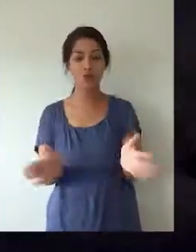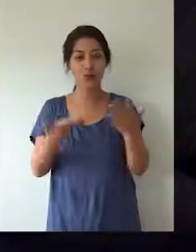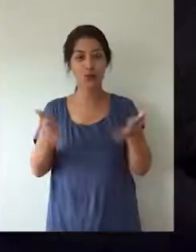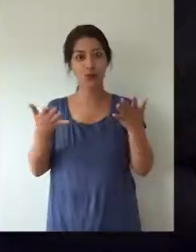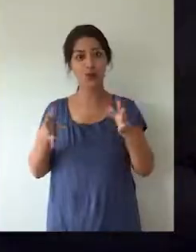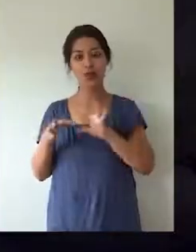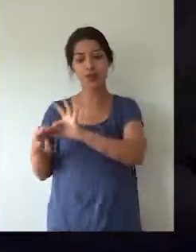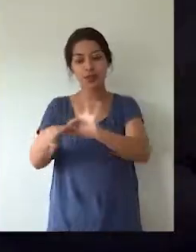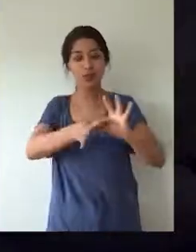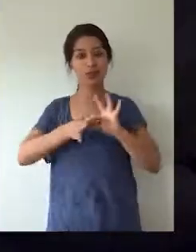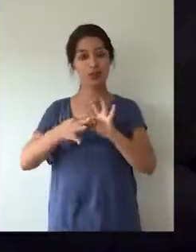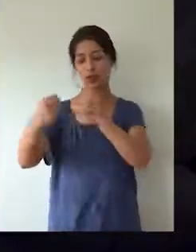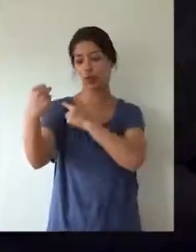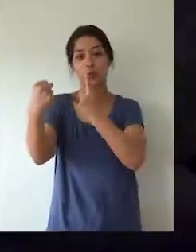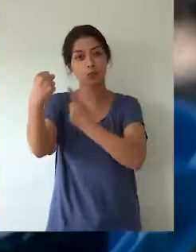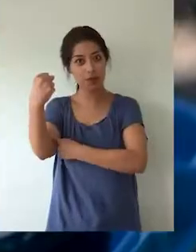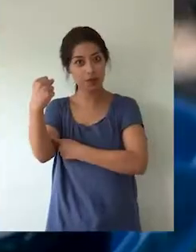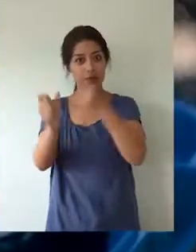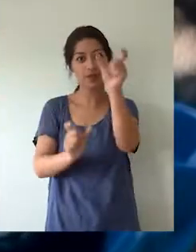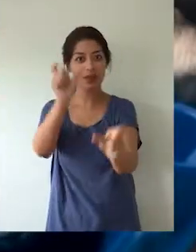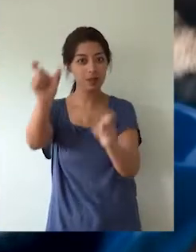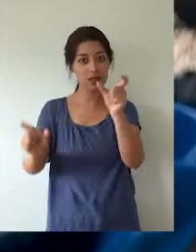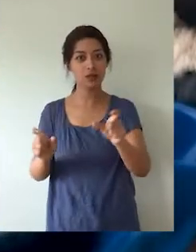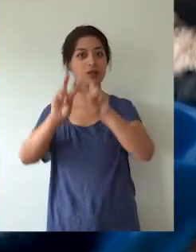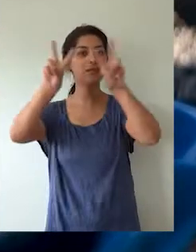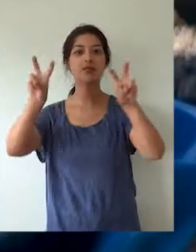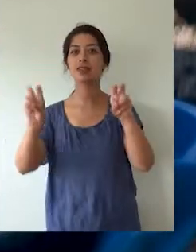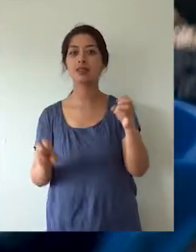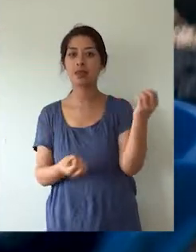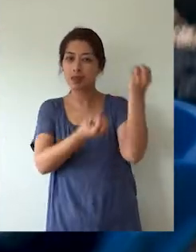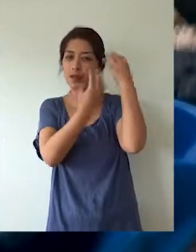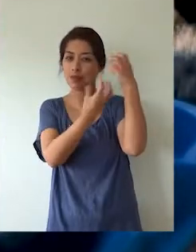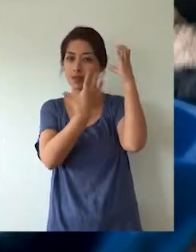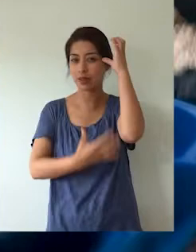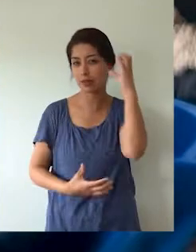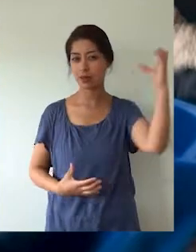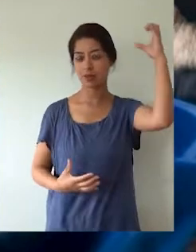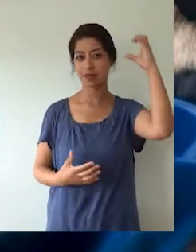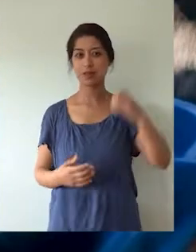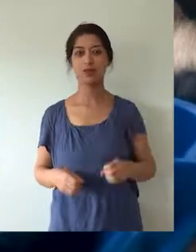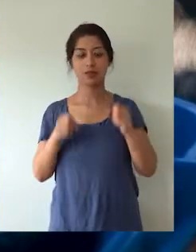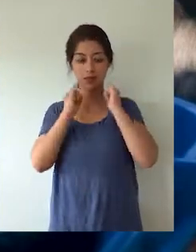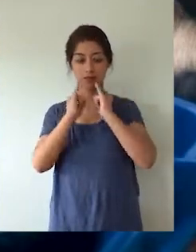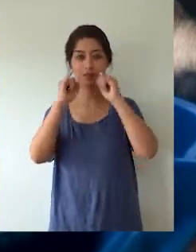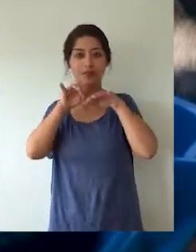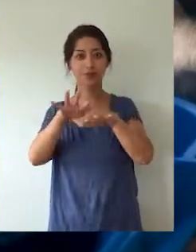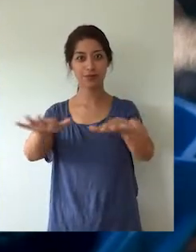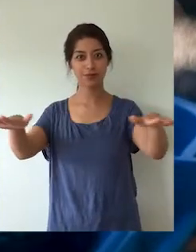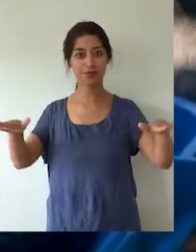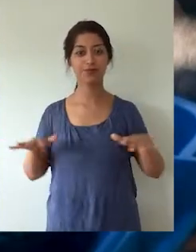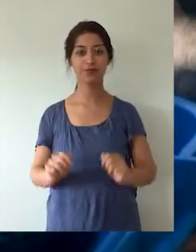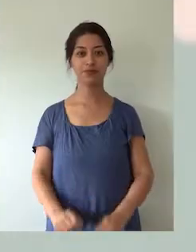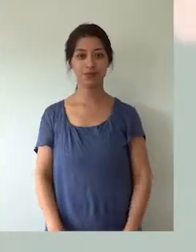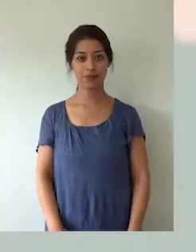y empoderamiento de la sociedad sobre el conocimiento, acercando el quehacer científico hacia